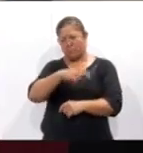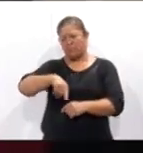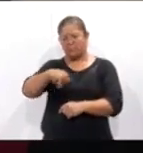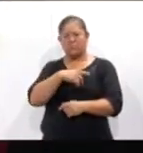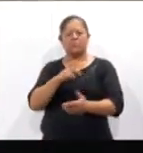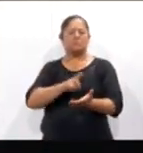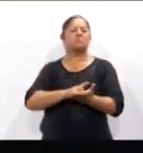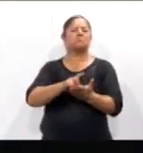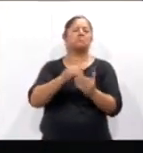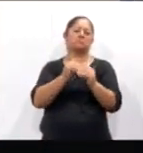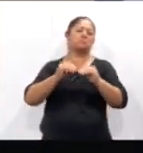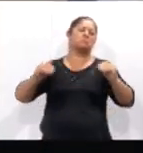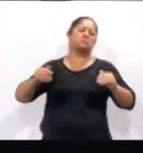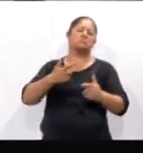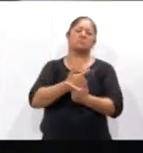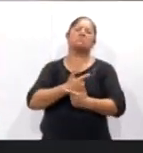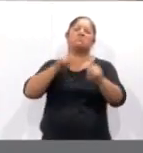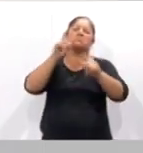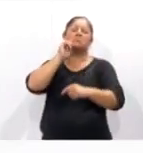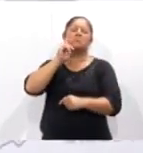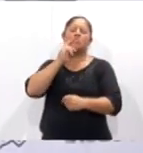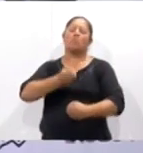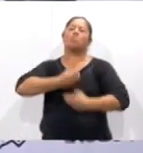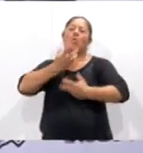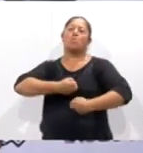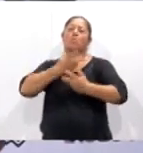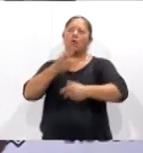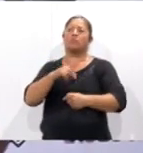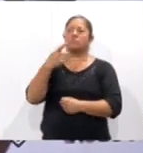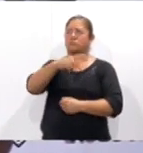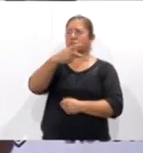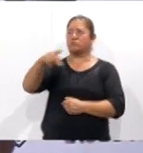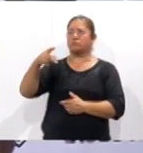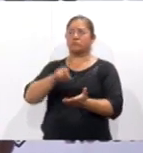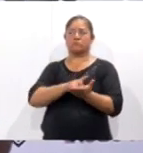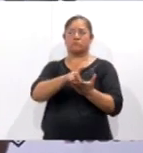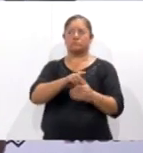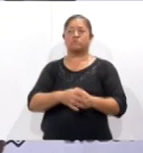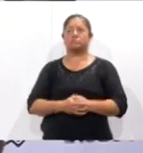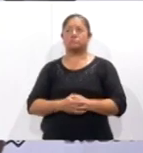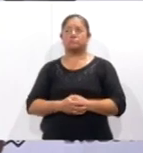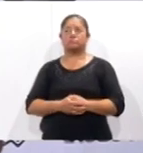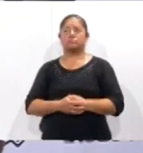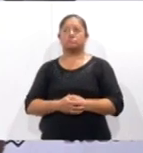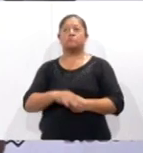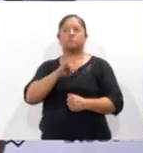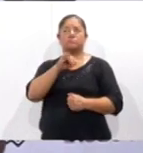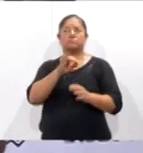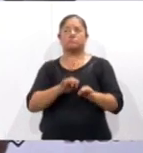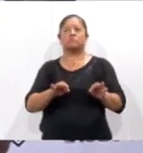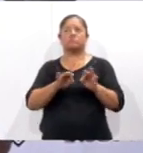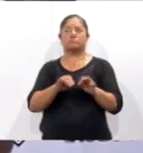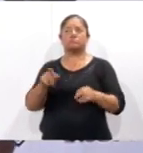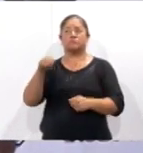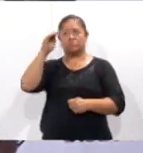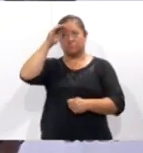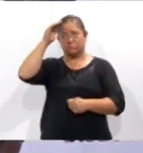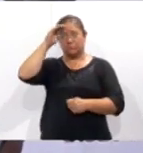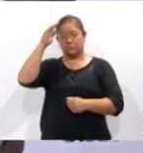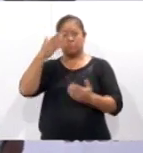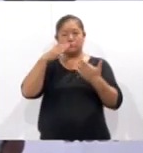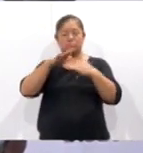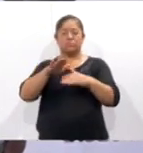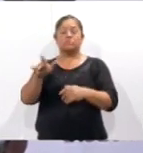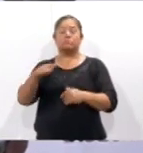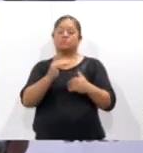expresión de las mujeres en torno a sus derechos. Sí, es sumamente importante que se reflexione sobre cuáles han sido los